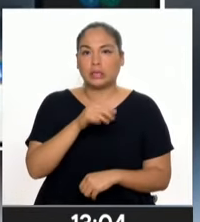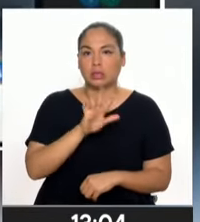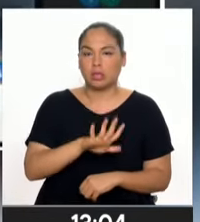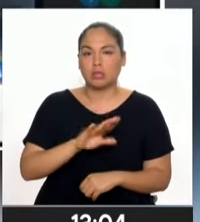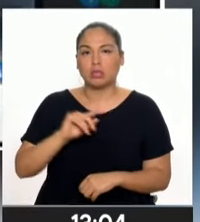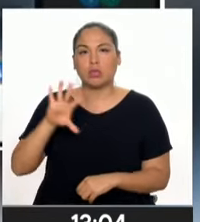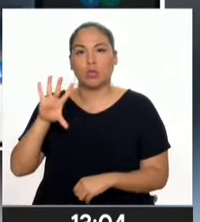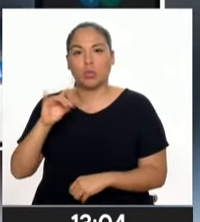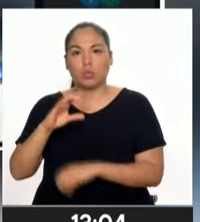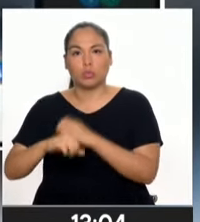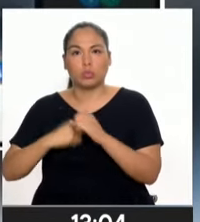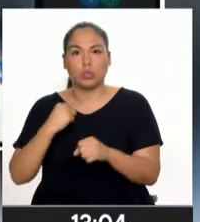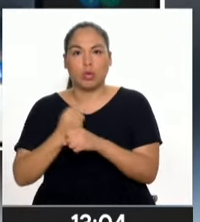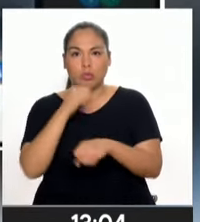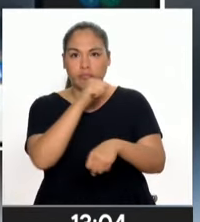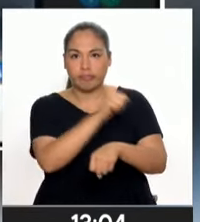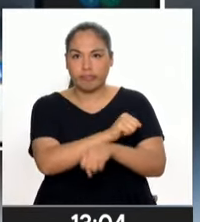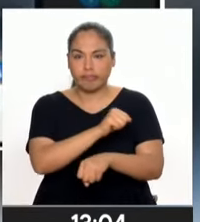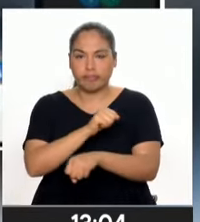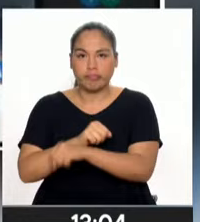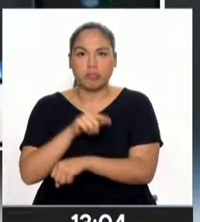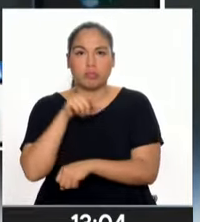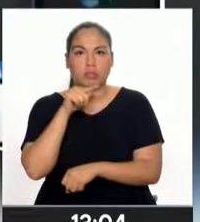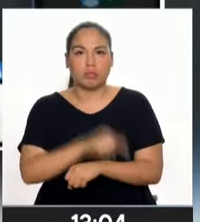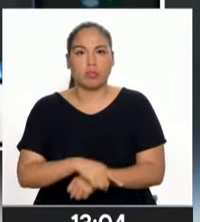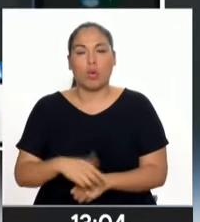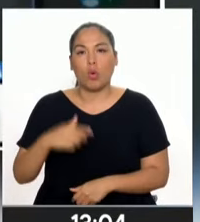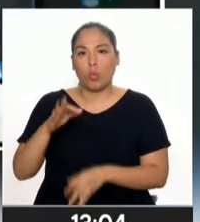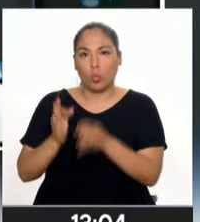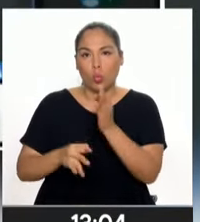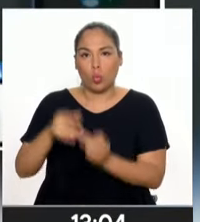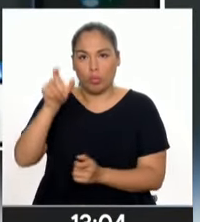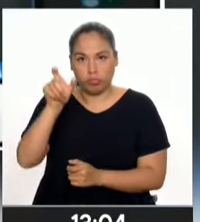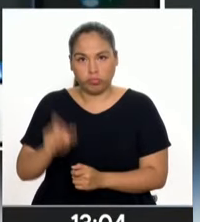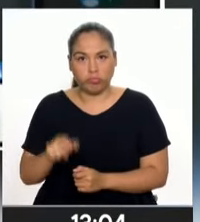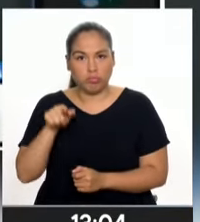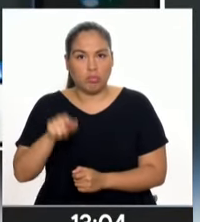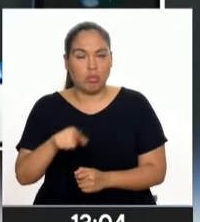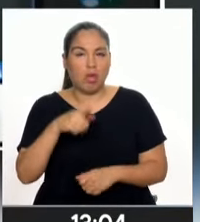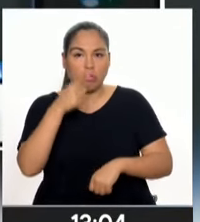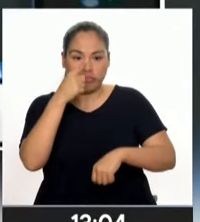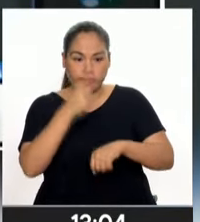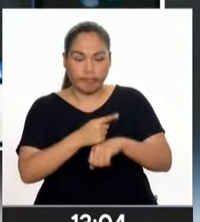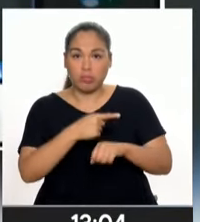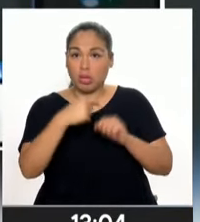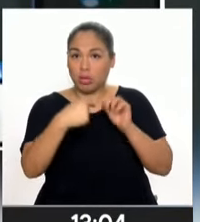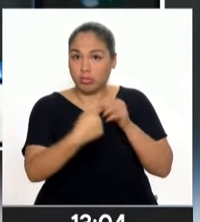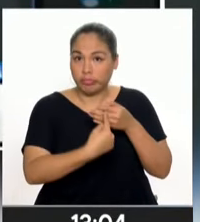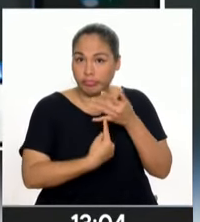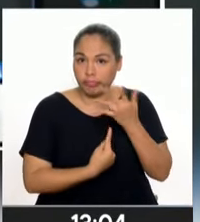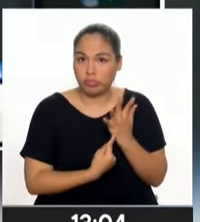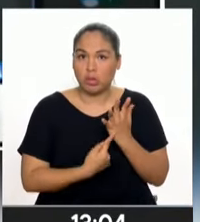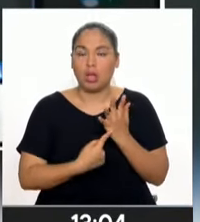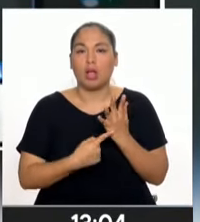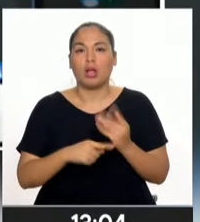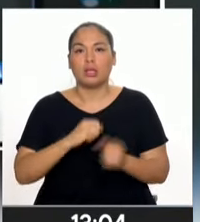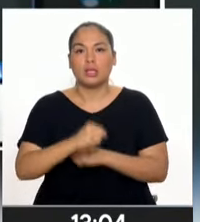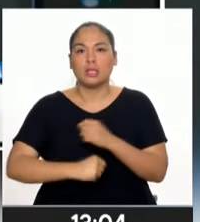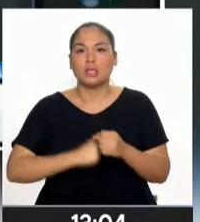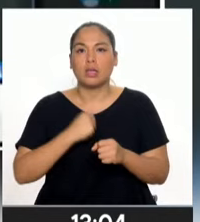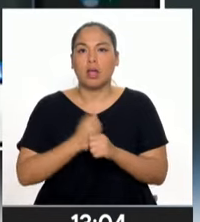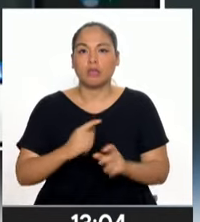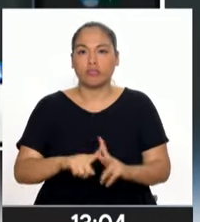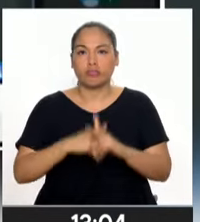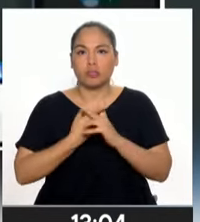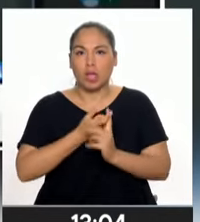respectivamente. La jueza Milus Cacano estableció que las penas impuestas deben computarse desde el año de reclusión. En el